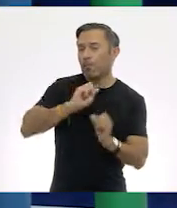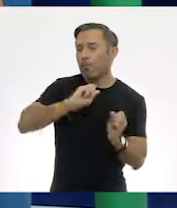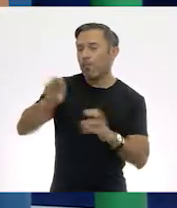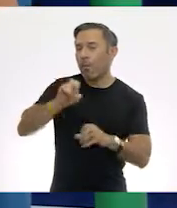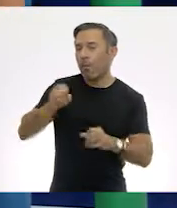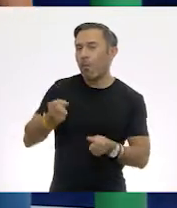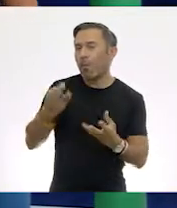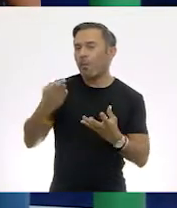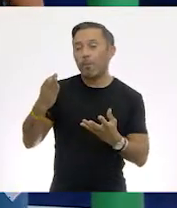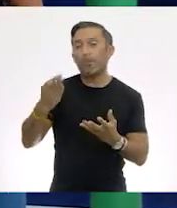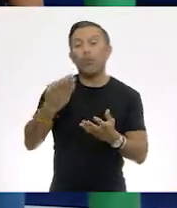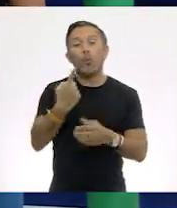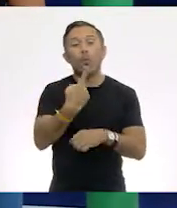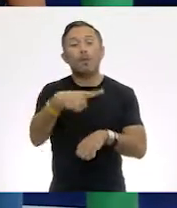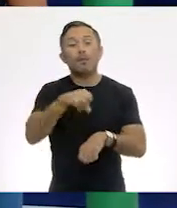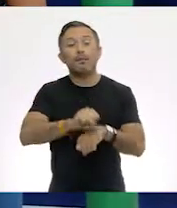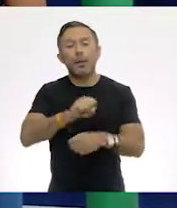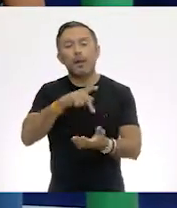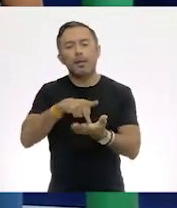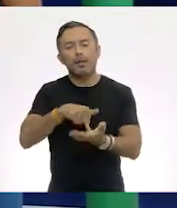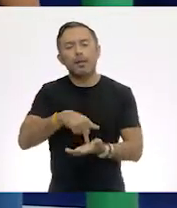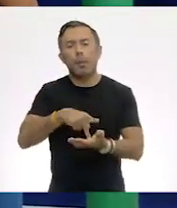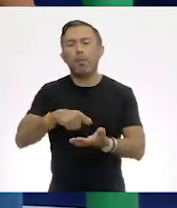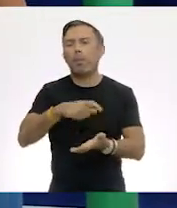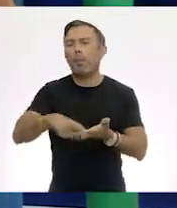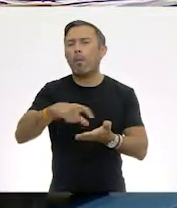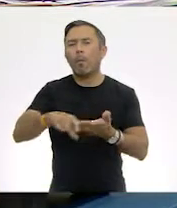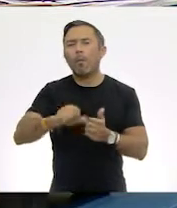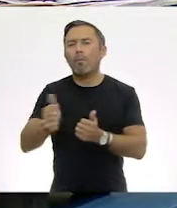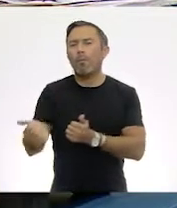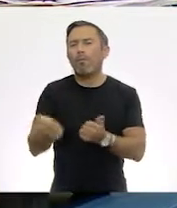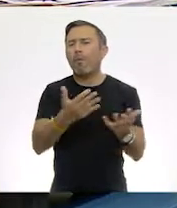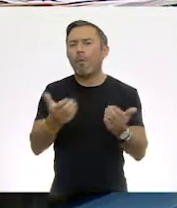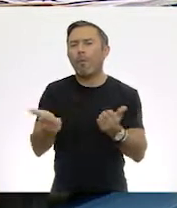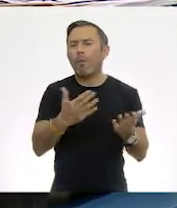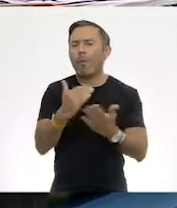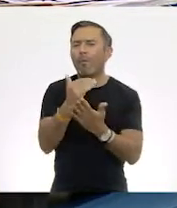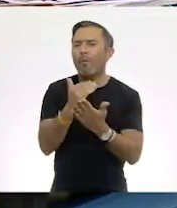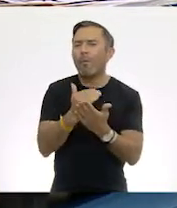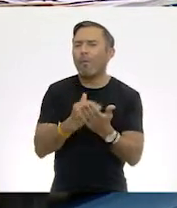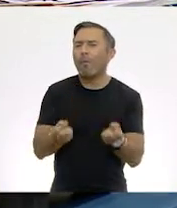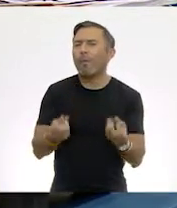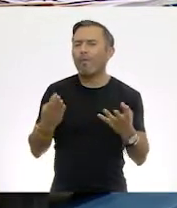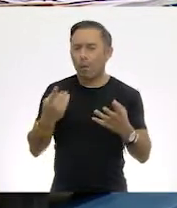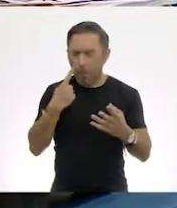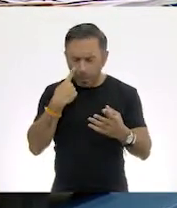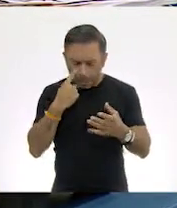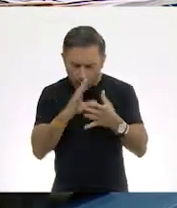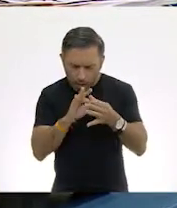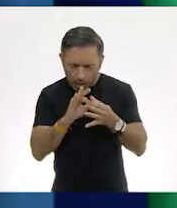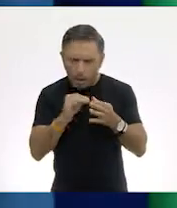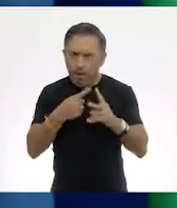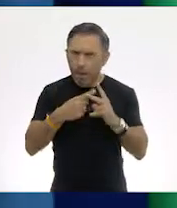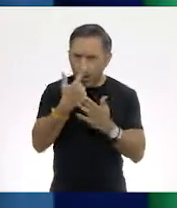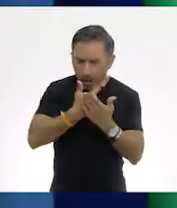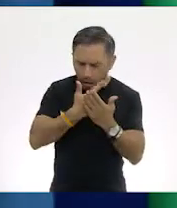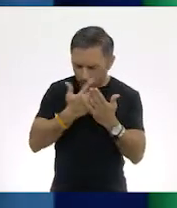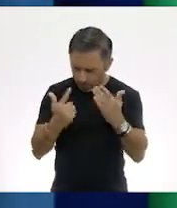usando sólo la información que tenemos para deducirlo. Perfecto, muy bien. Bien,